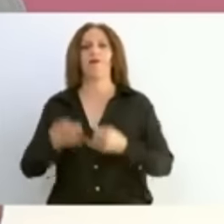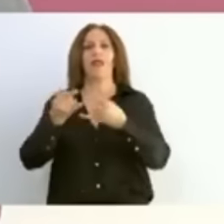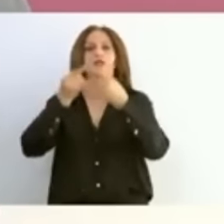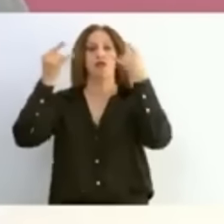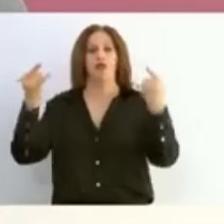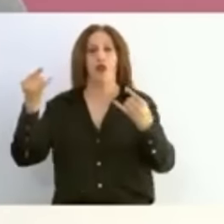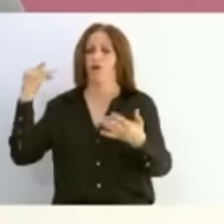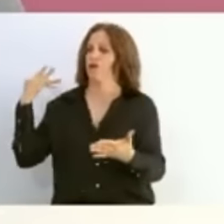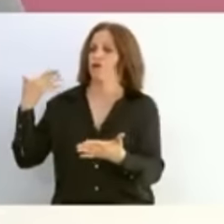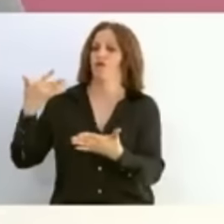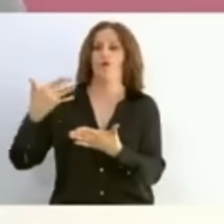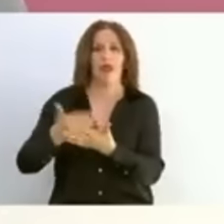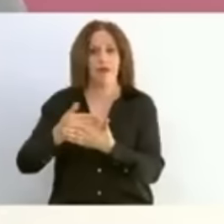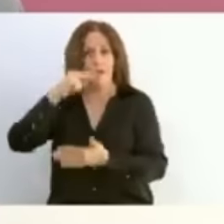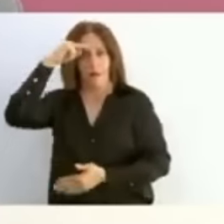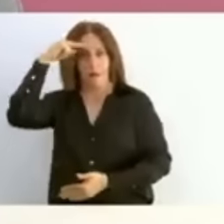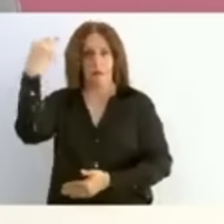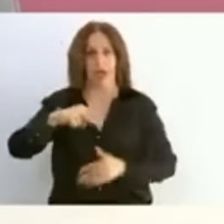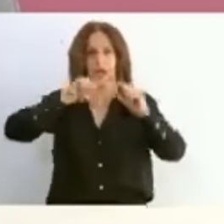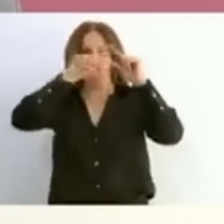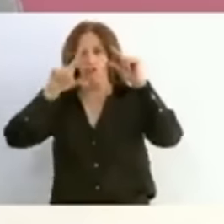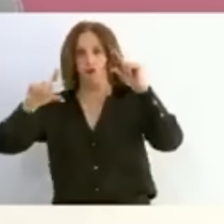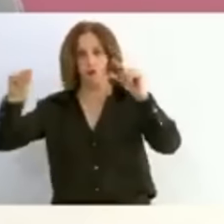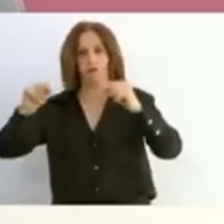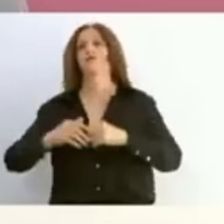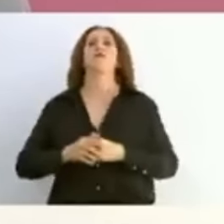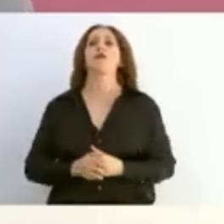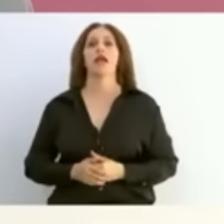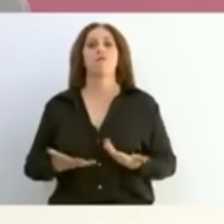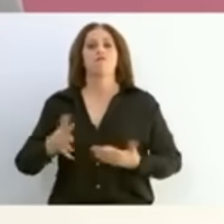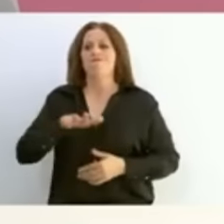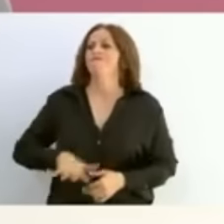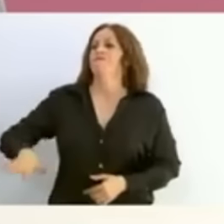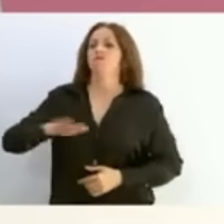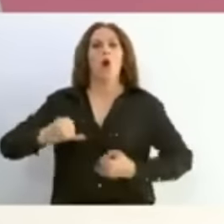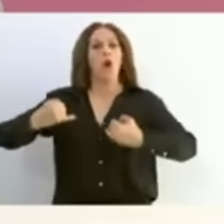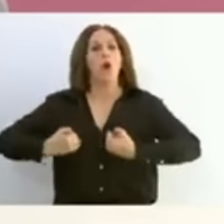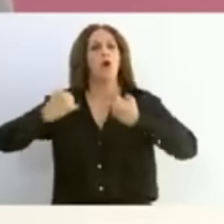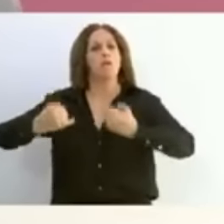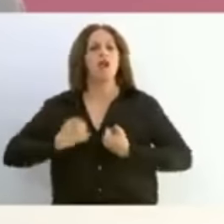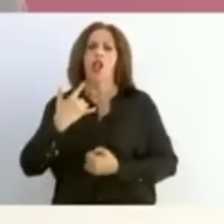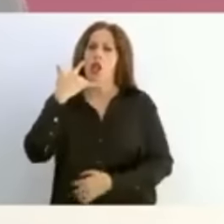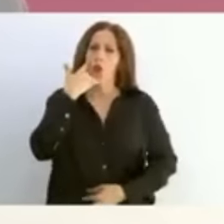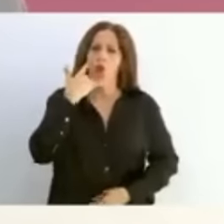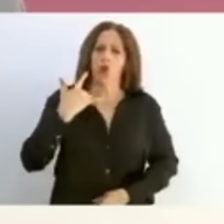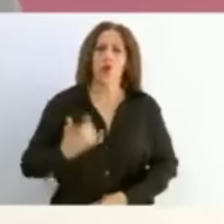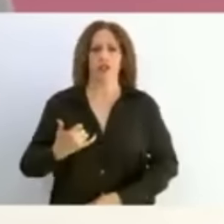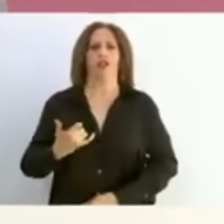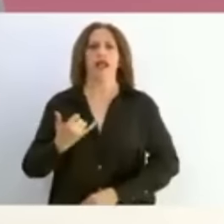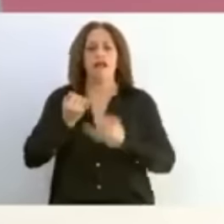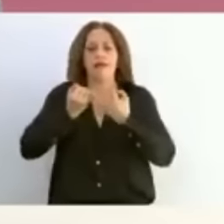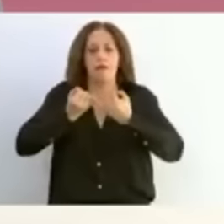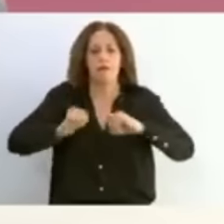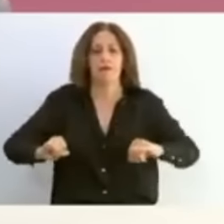son muchos los capítulos en los cuales las y los jóvenes protagonizaron las luchas por la democracia, por la